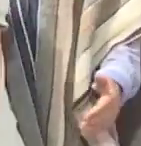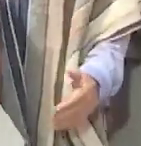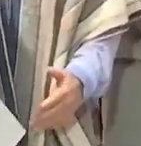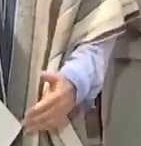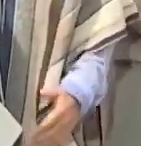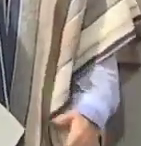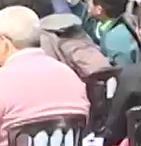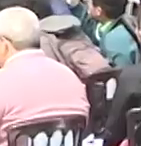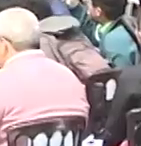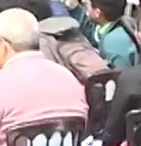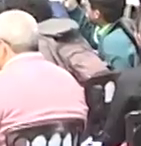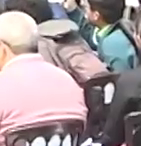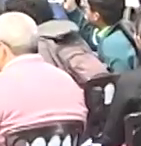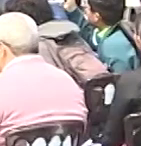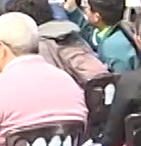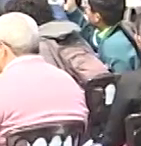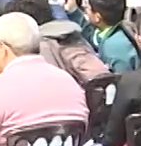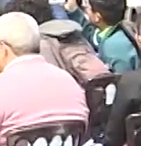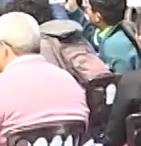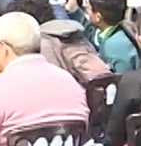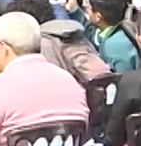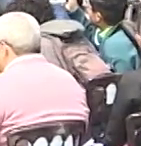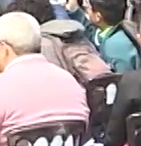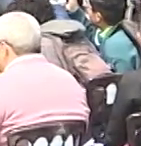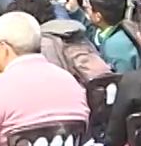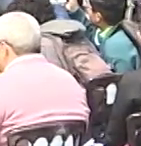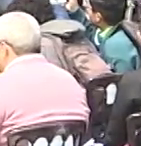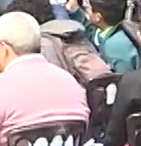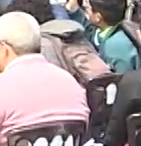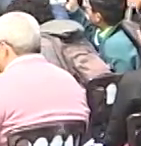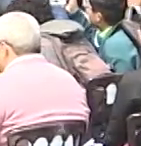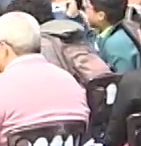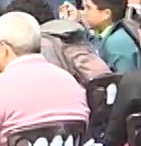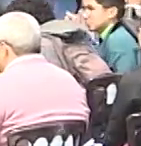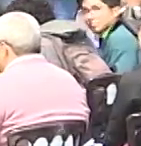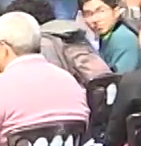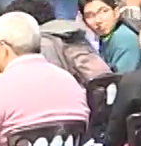.000 pesos cada una. Para Corazit Noticias, Victoria Flores.